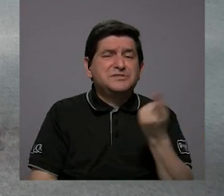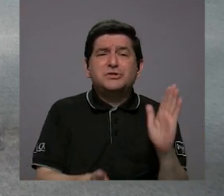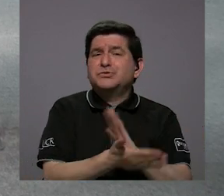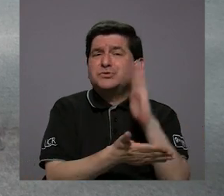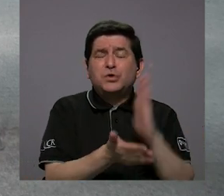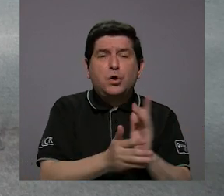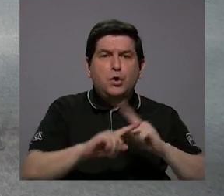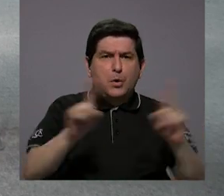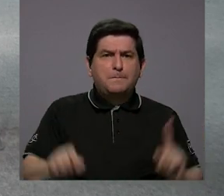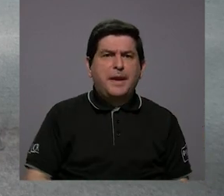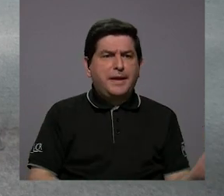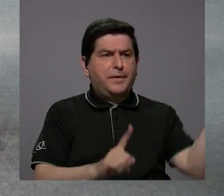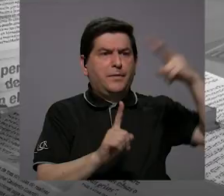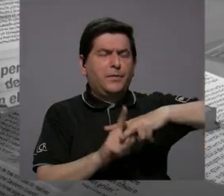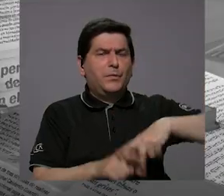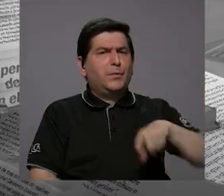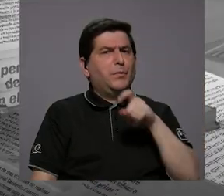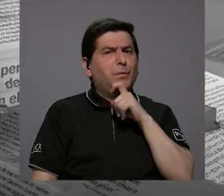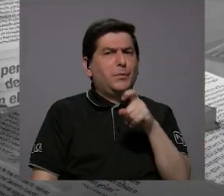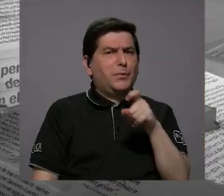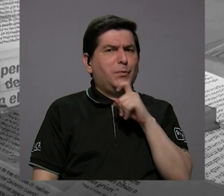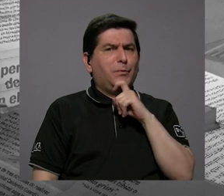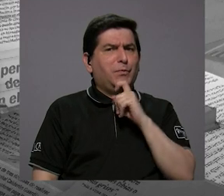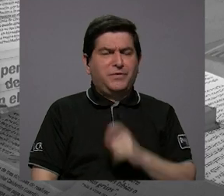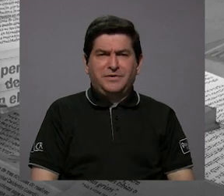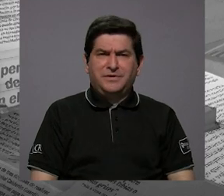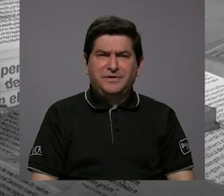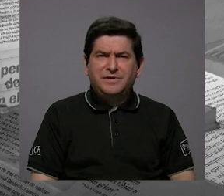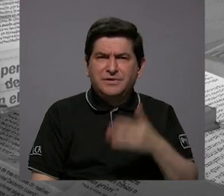en el papel, pero la implementación cuesta mucho porque